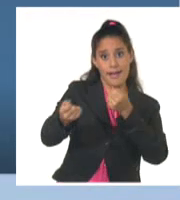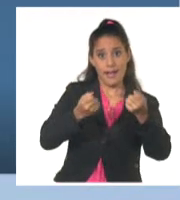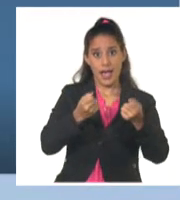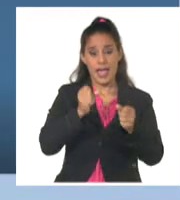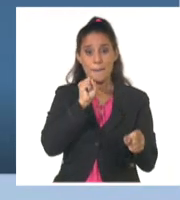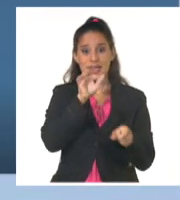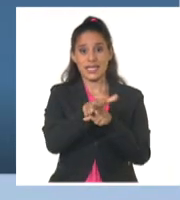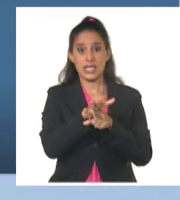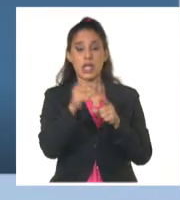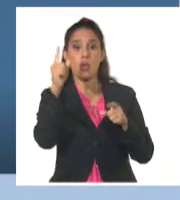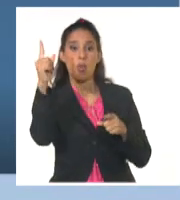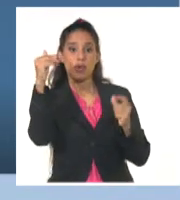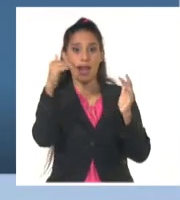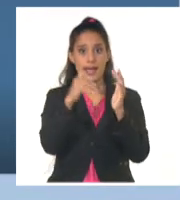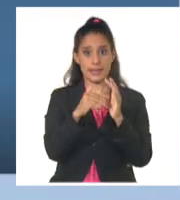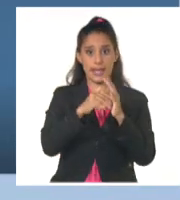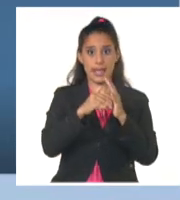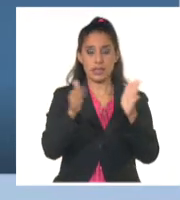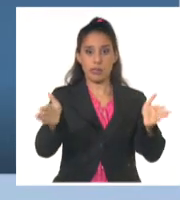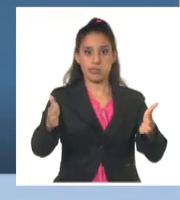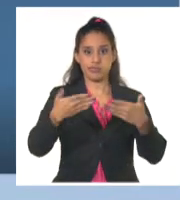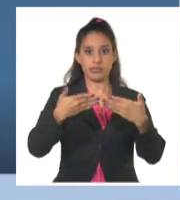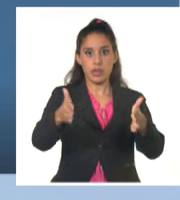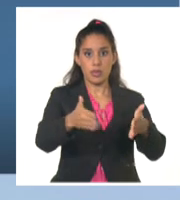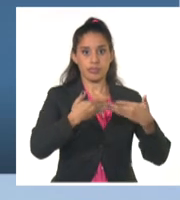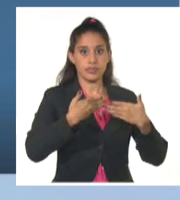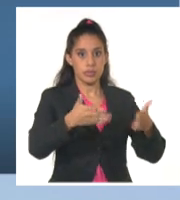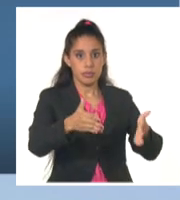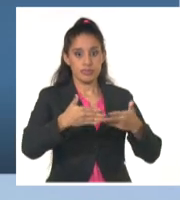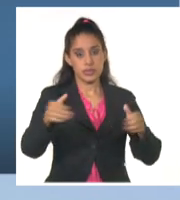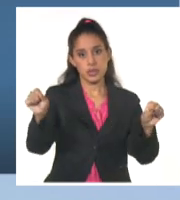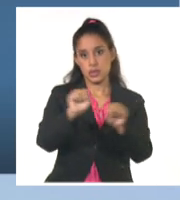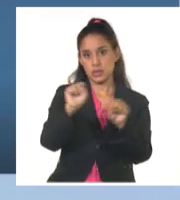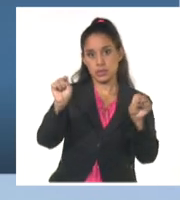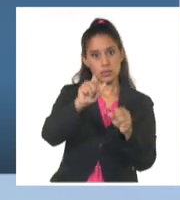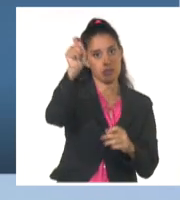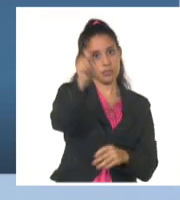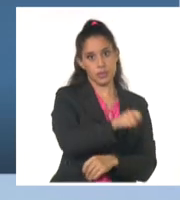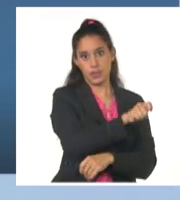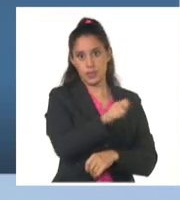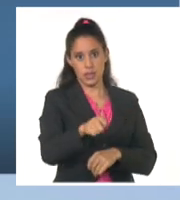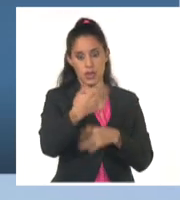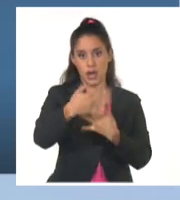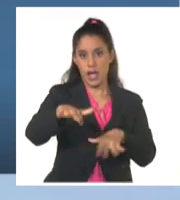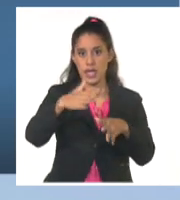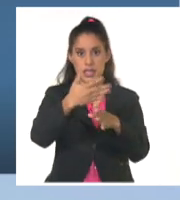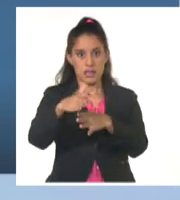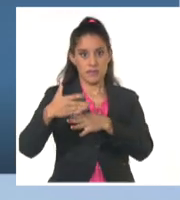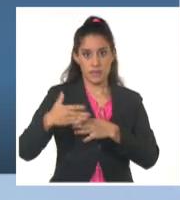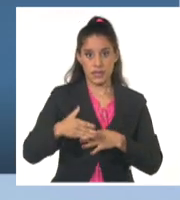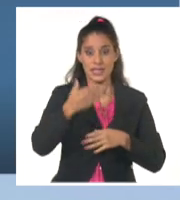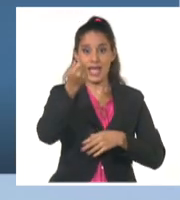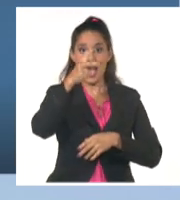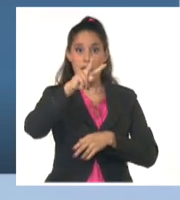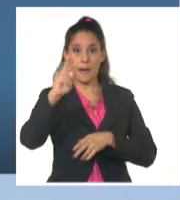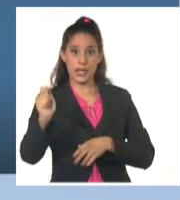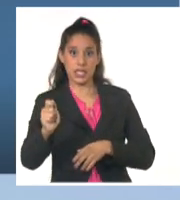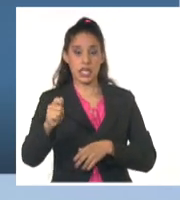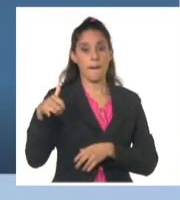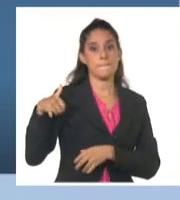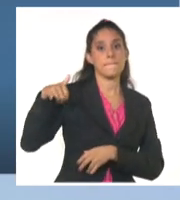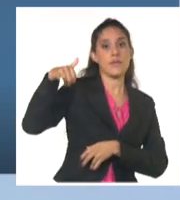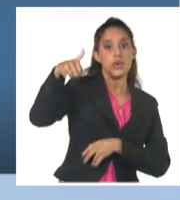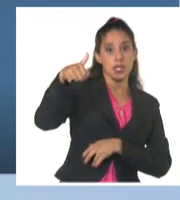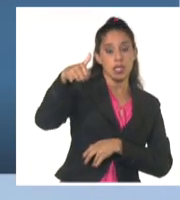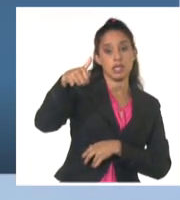una de la tarde quedarán cerradas a la circulación de vehículos varias vías. Entre ellas la avenida Bolleros desde Tulipán hasta